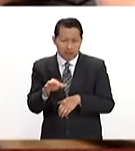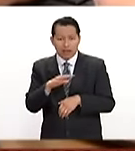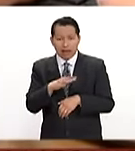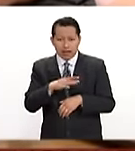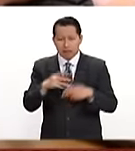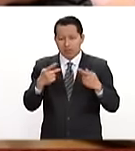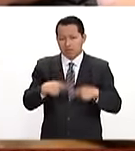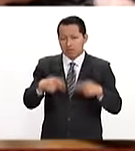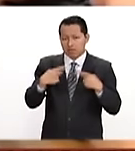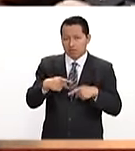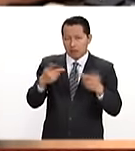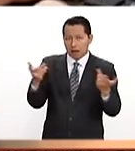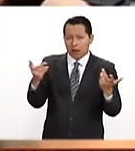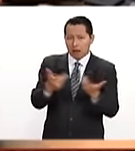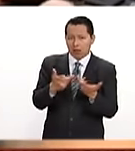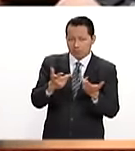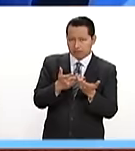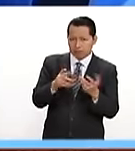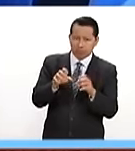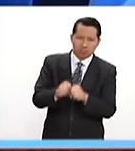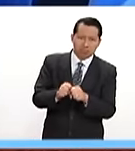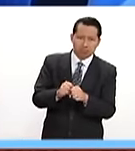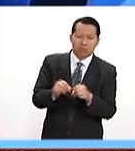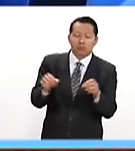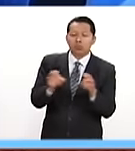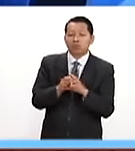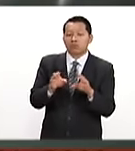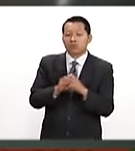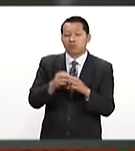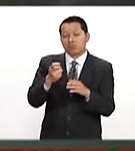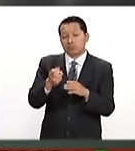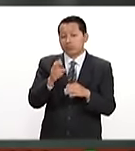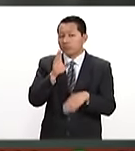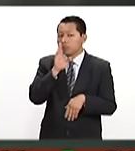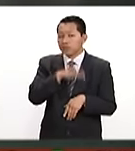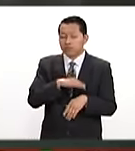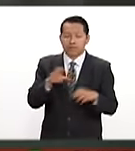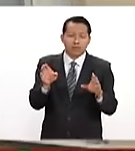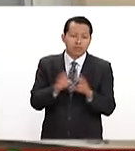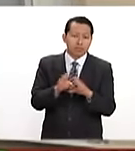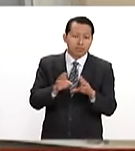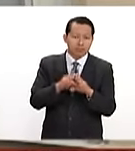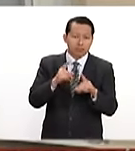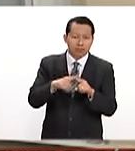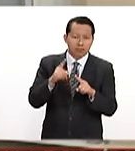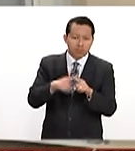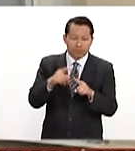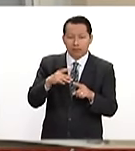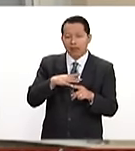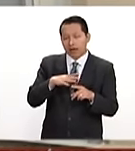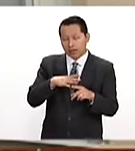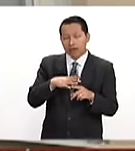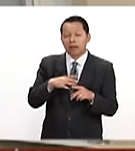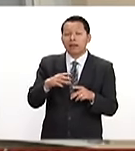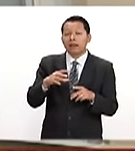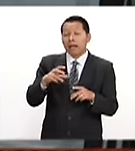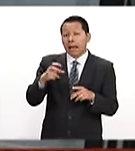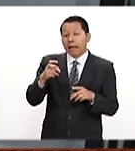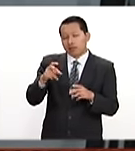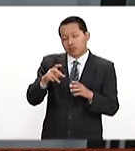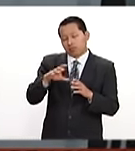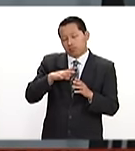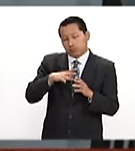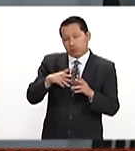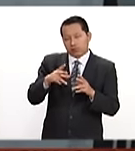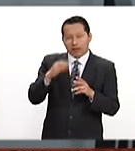responsables. Hasta dónde ha llegado este asunto y esta mala práctica con las redes sociales. La grabación ya fue retirada